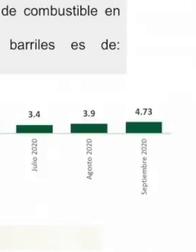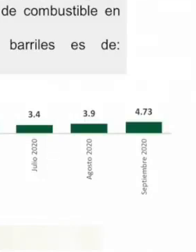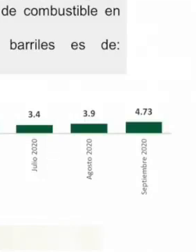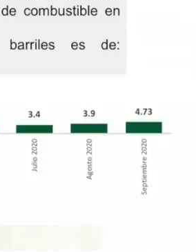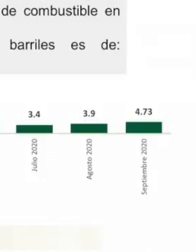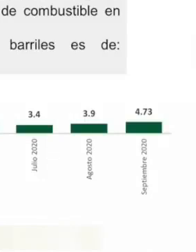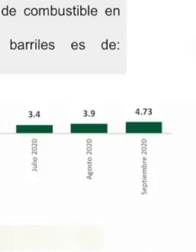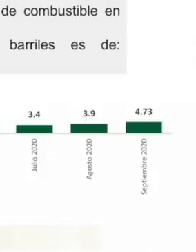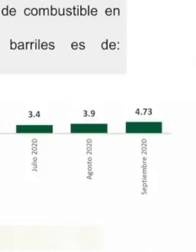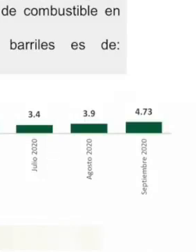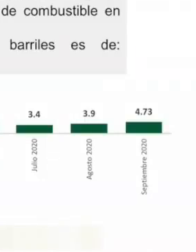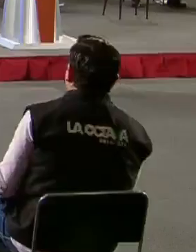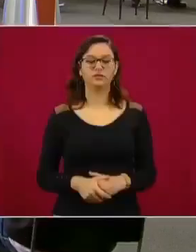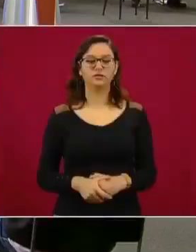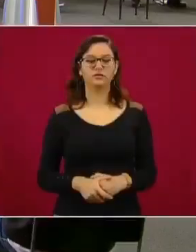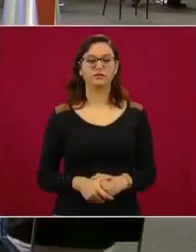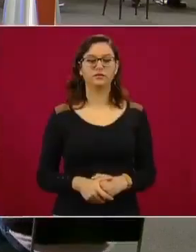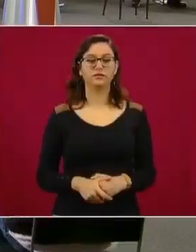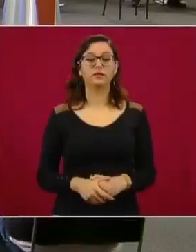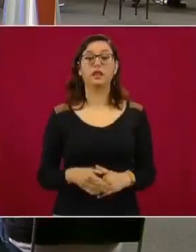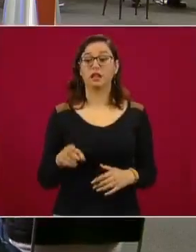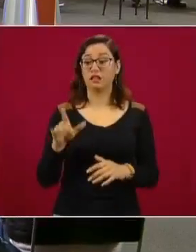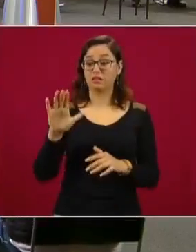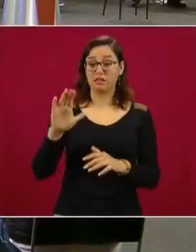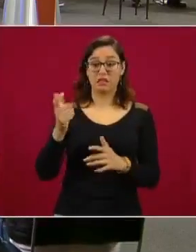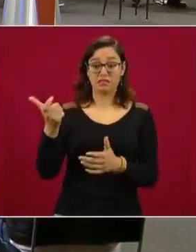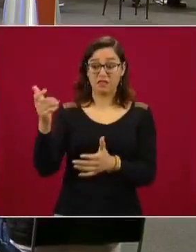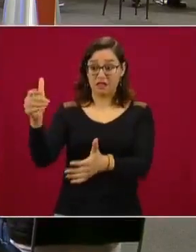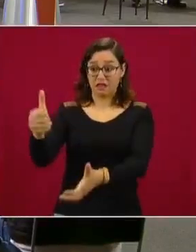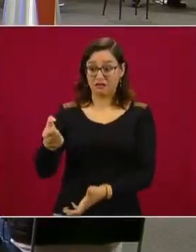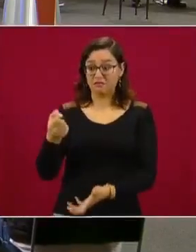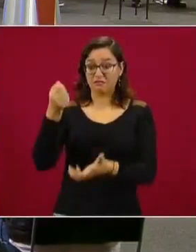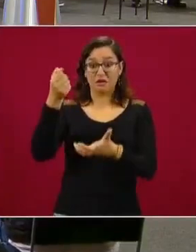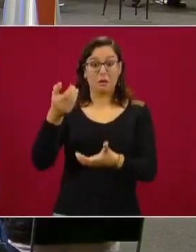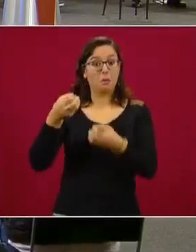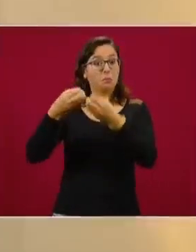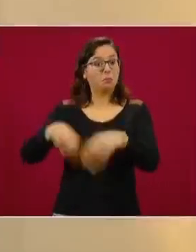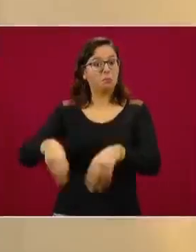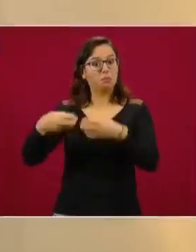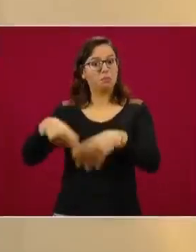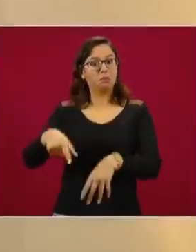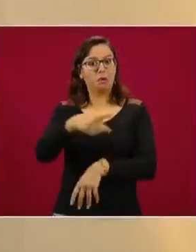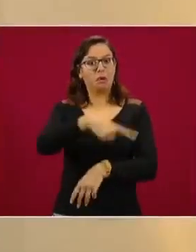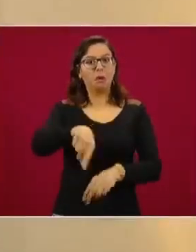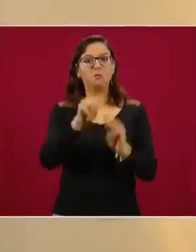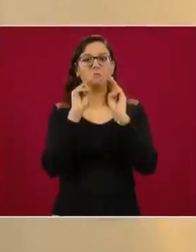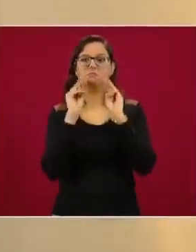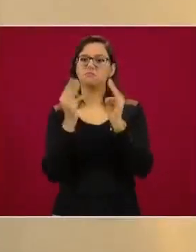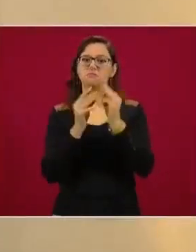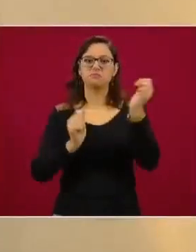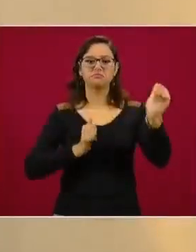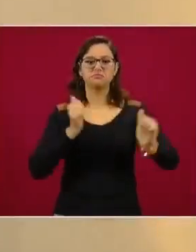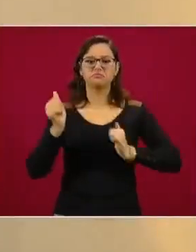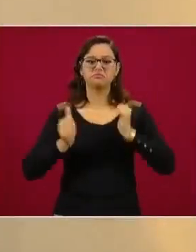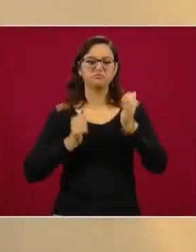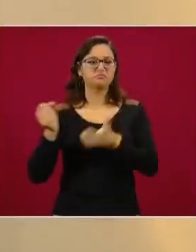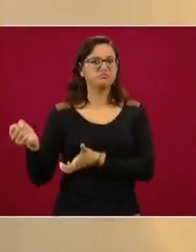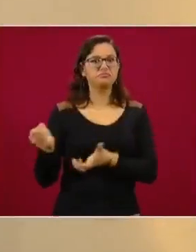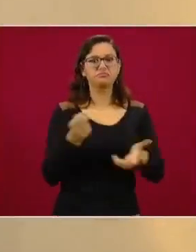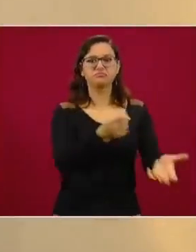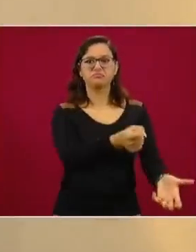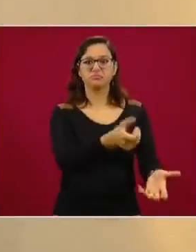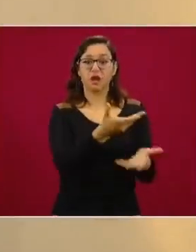financiamiento de las organizaciones criminales sin absolutamente ningún costo de producción. No me detengo.